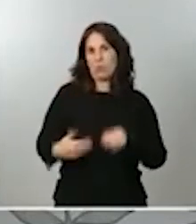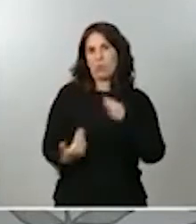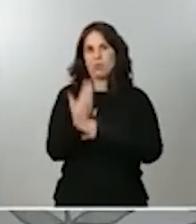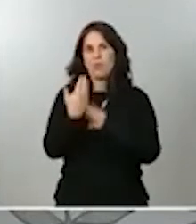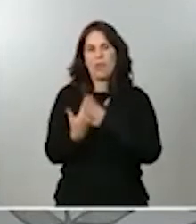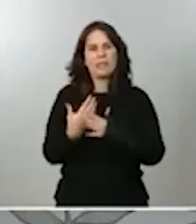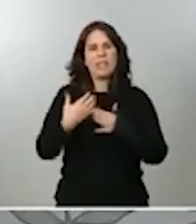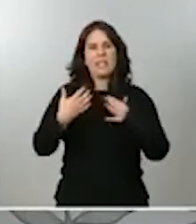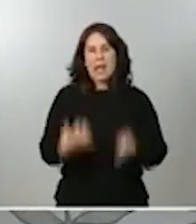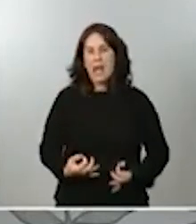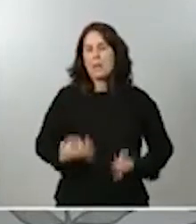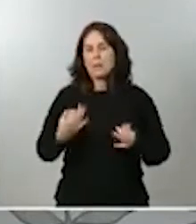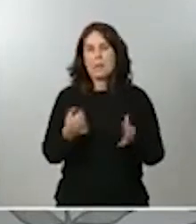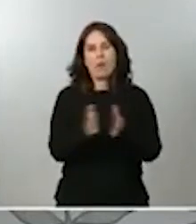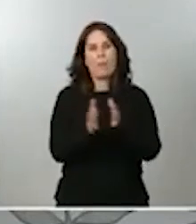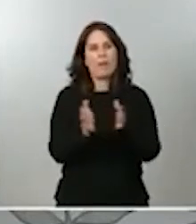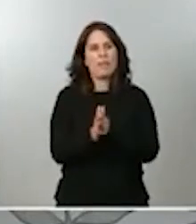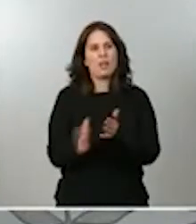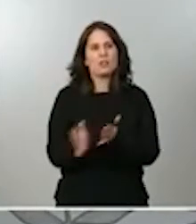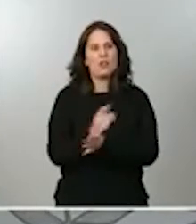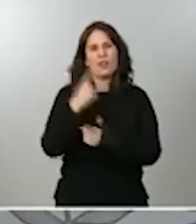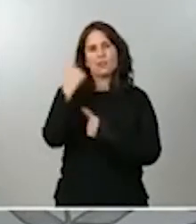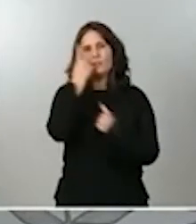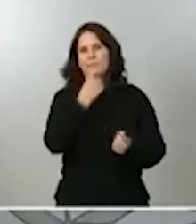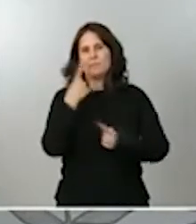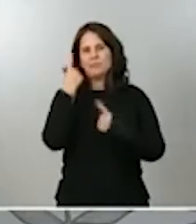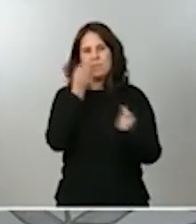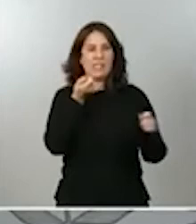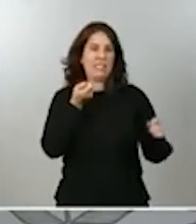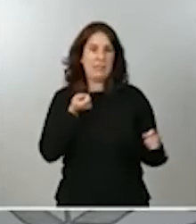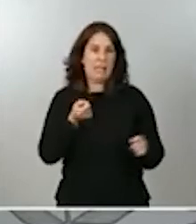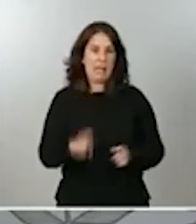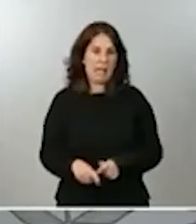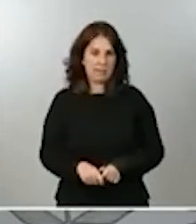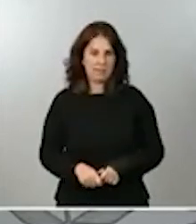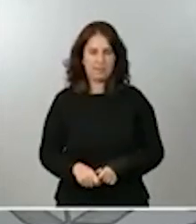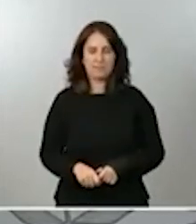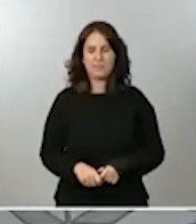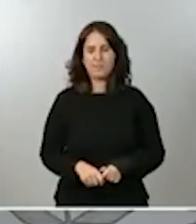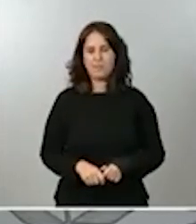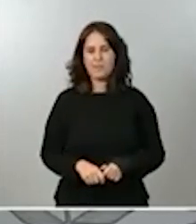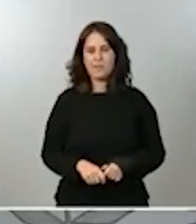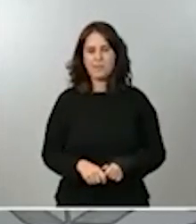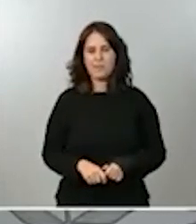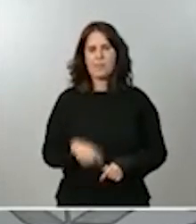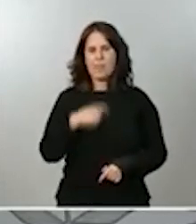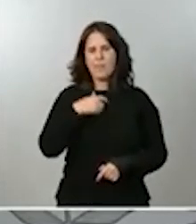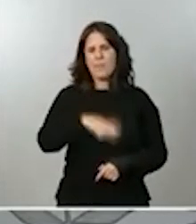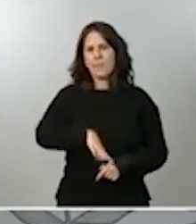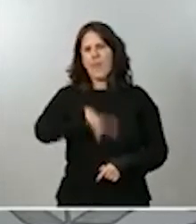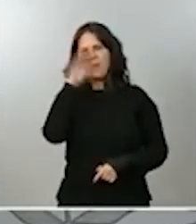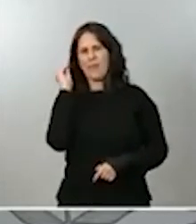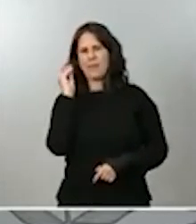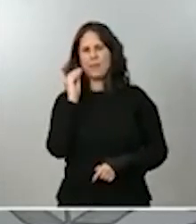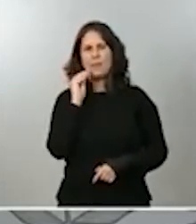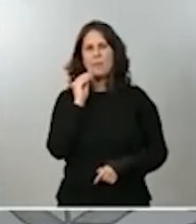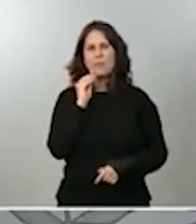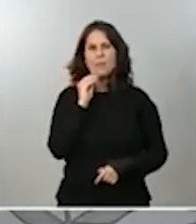compañeros son bastante similares a las que usted acaba de plantear. Y entiendo también que la formulación de la pregunta